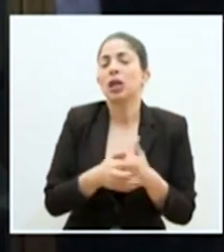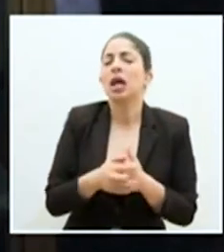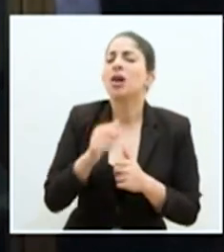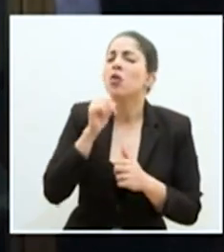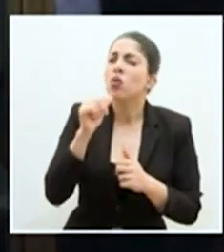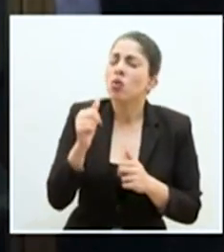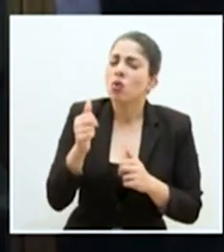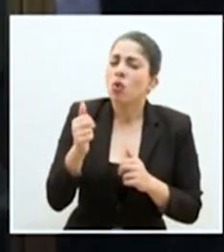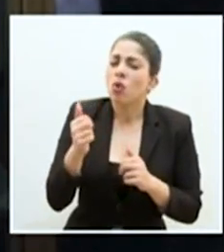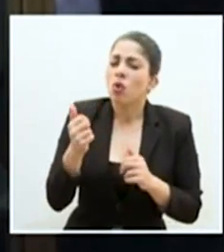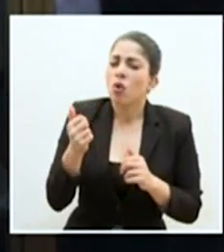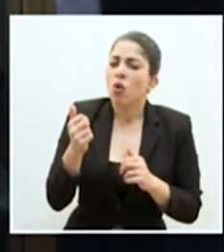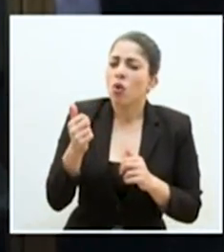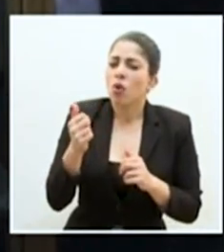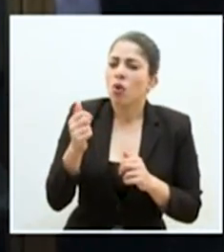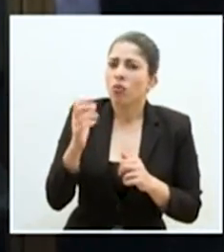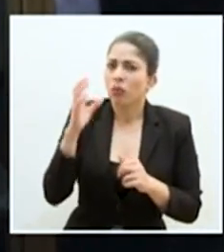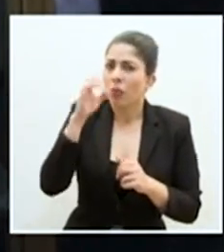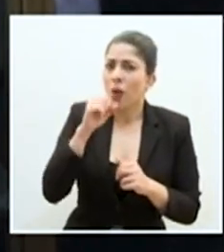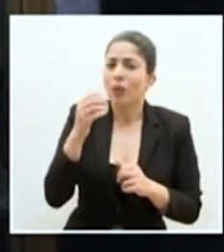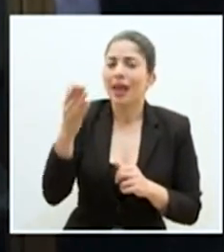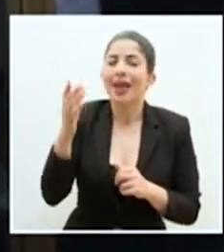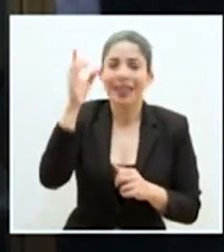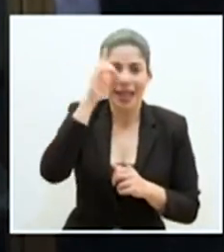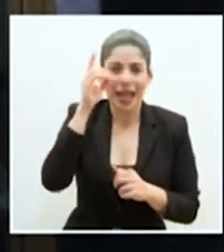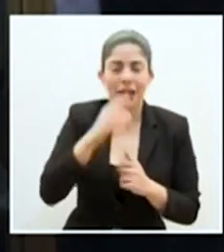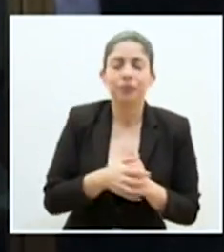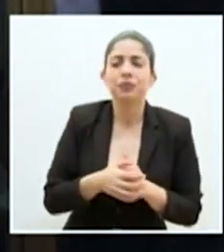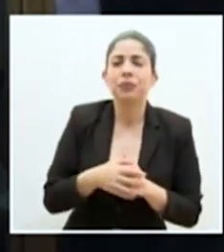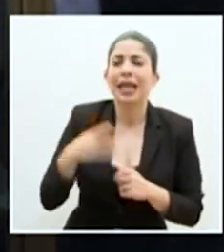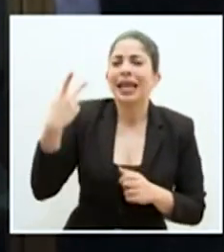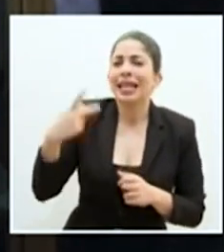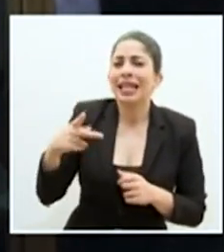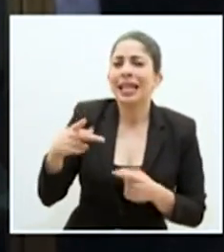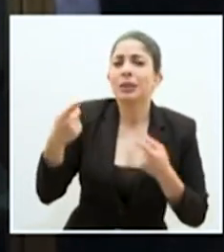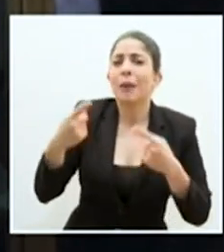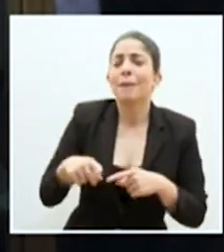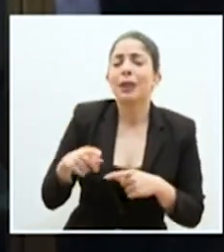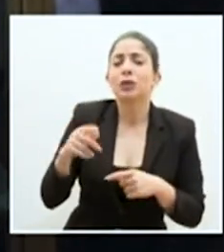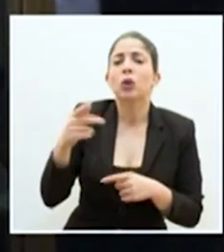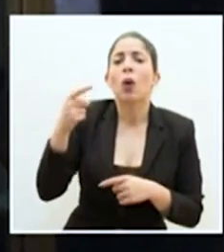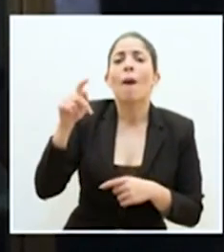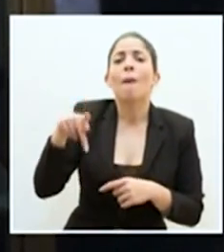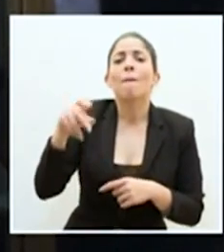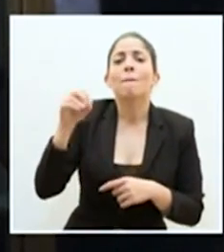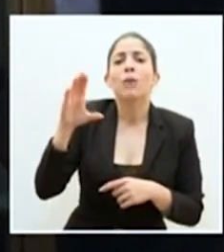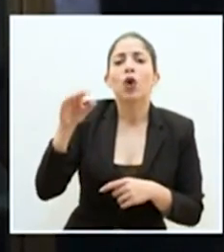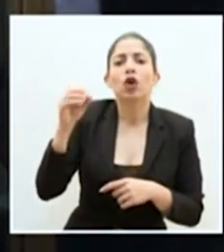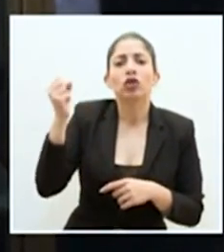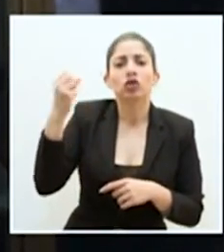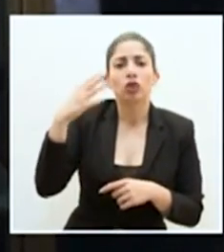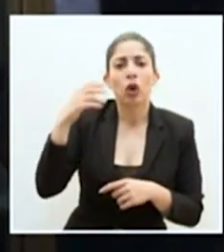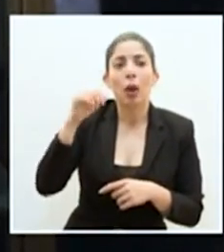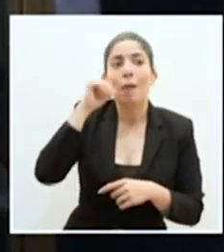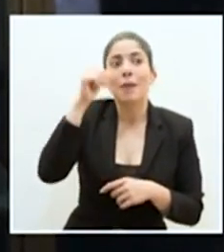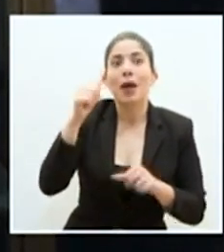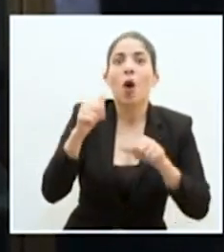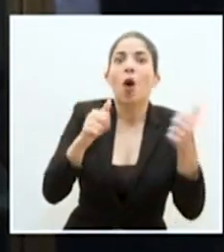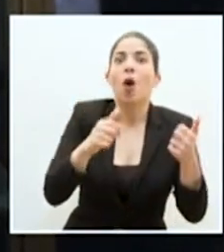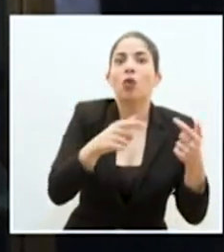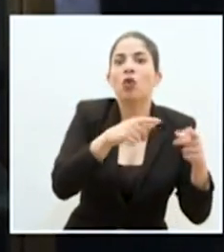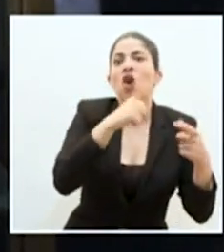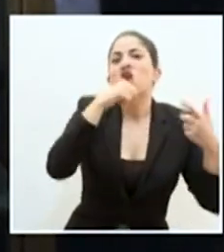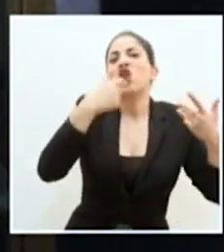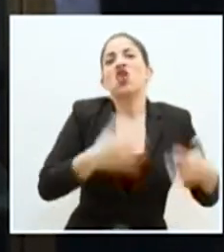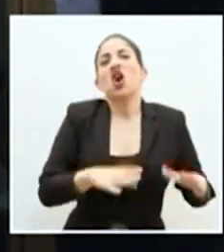precedente, don Dariel, riesgoso lo que pasó en Pocosol. Digo, que mañana en otro cantón tampoco quieran el